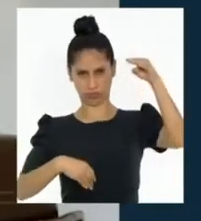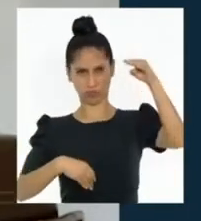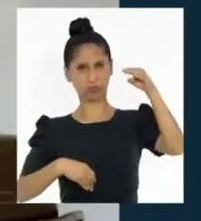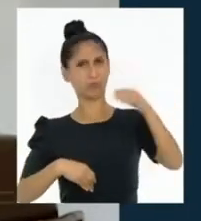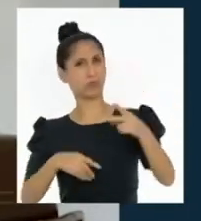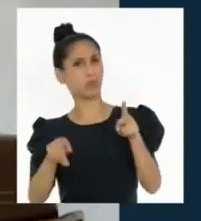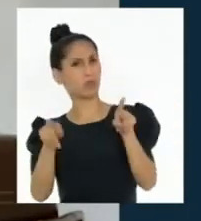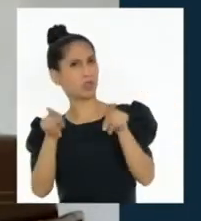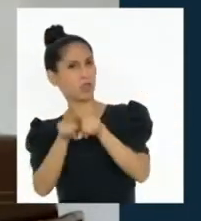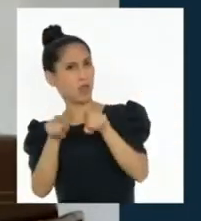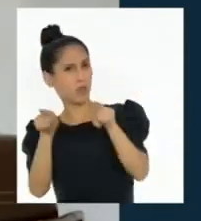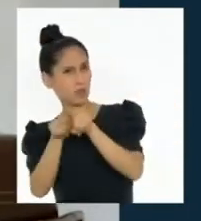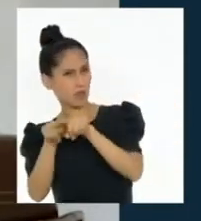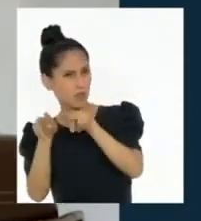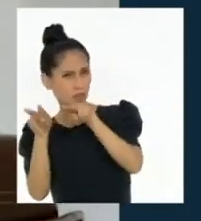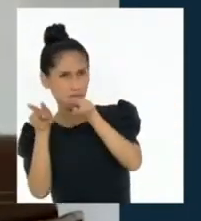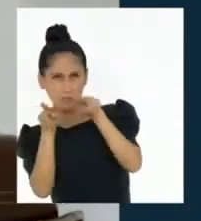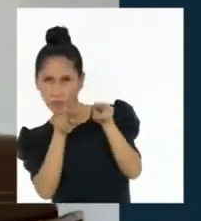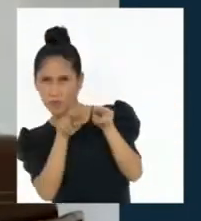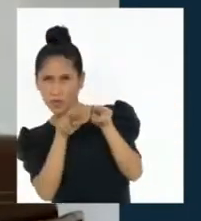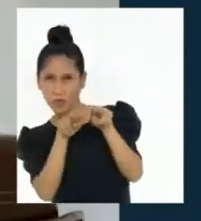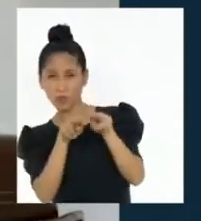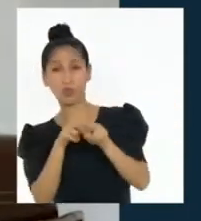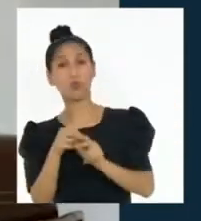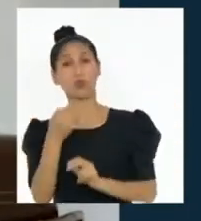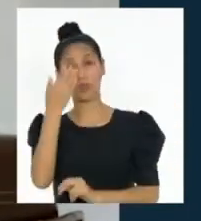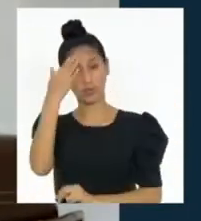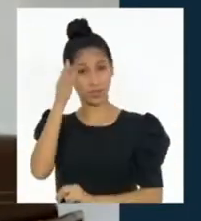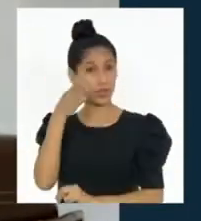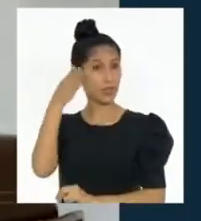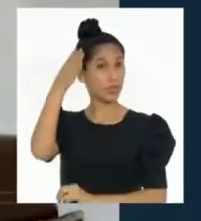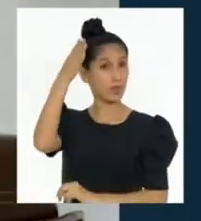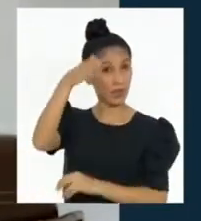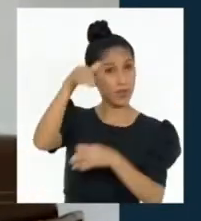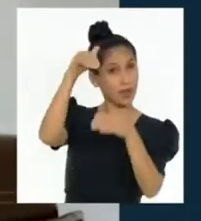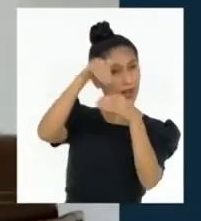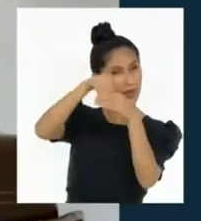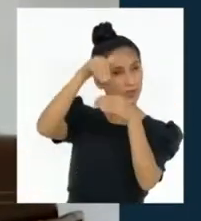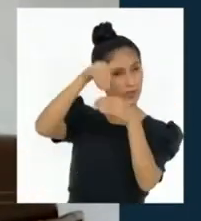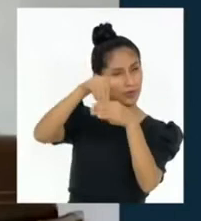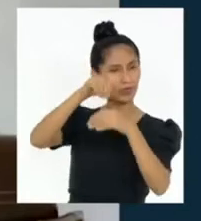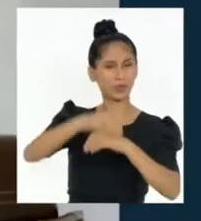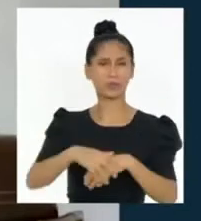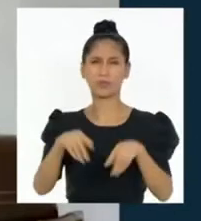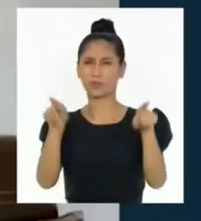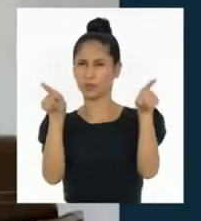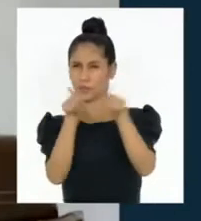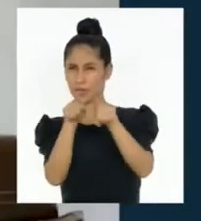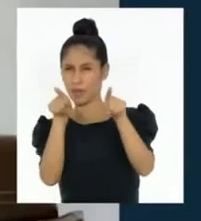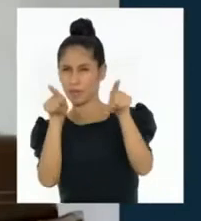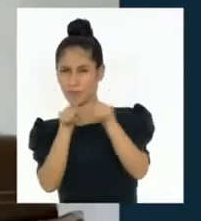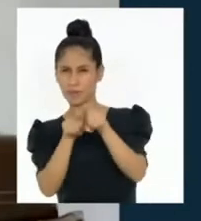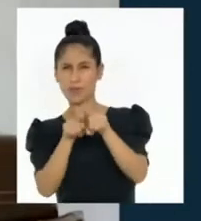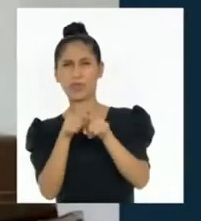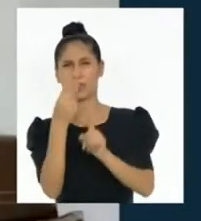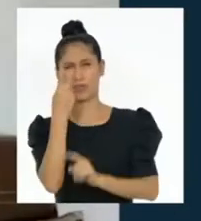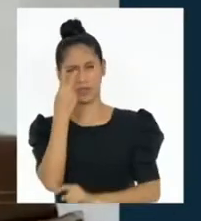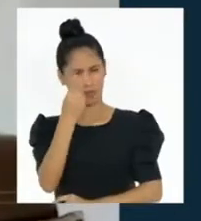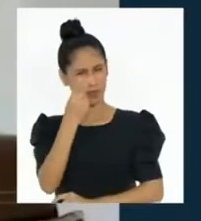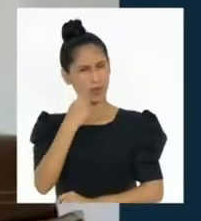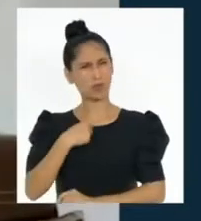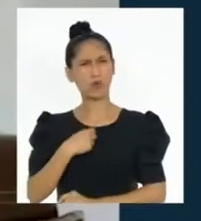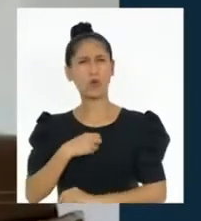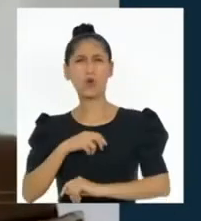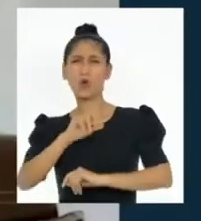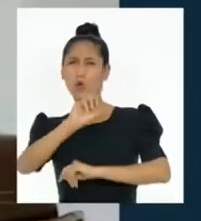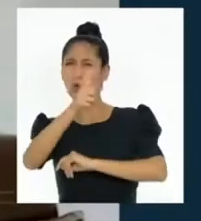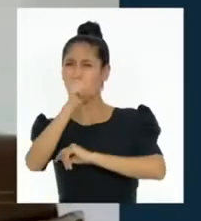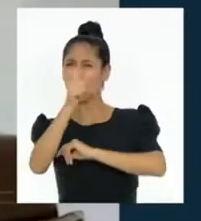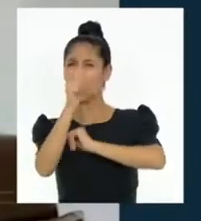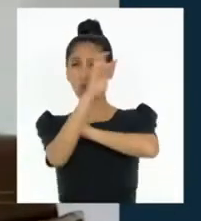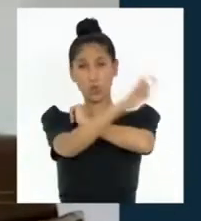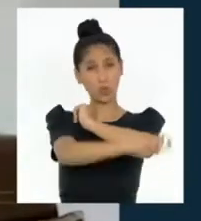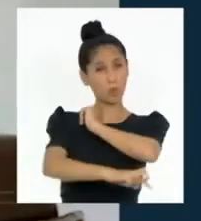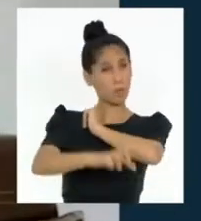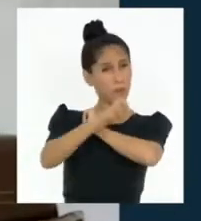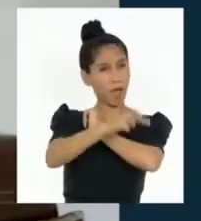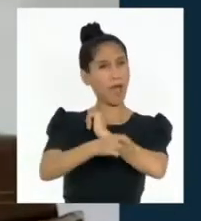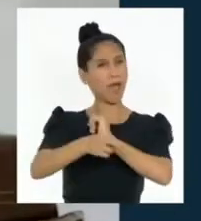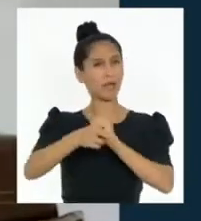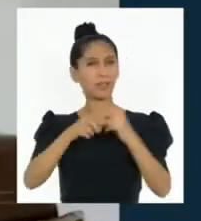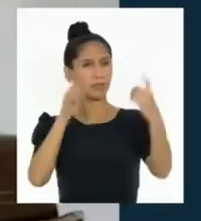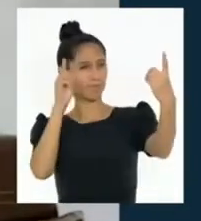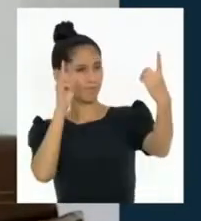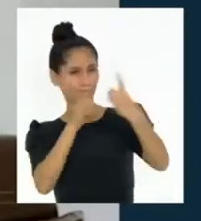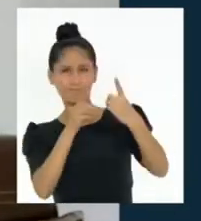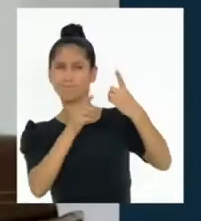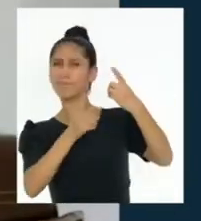populares en los días señalados por la Constitución. También es el Tratado de Paz y Alianzas con otros convenios procedentes de